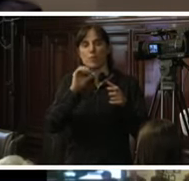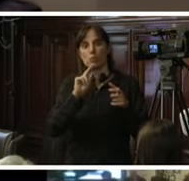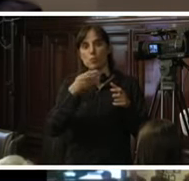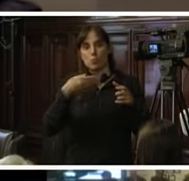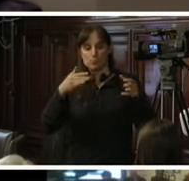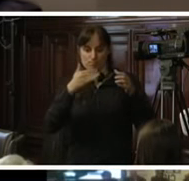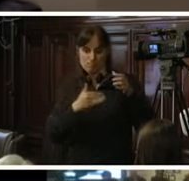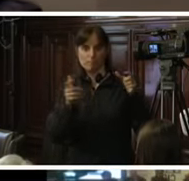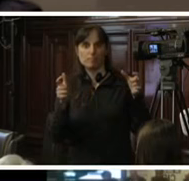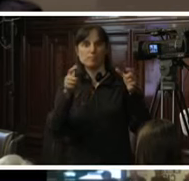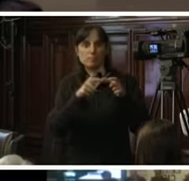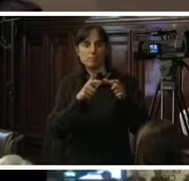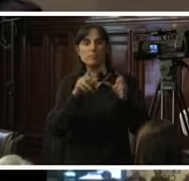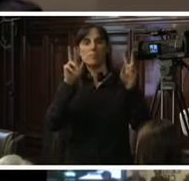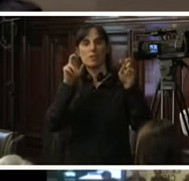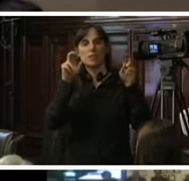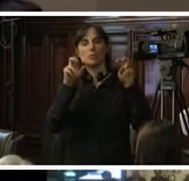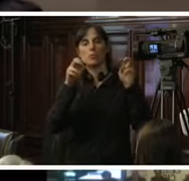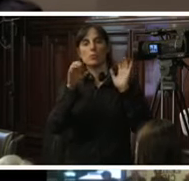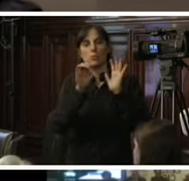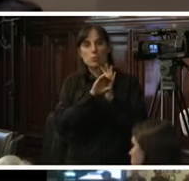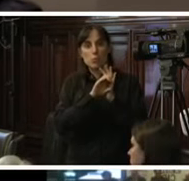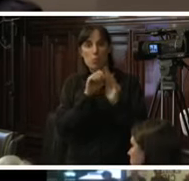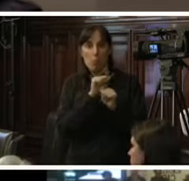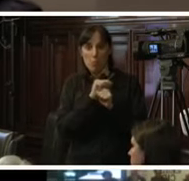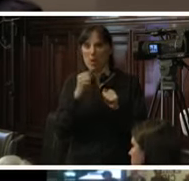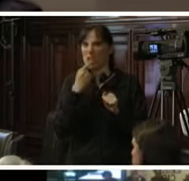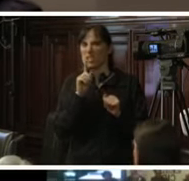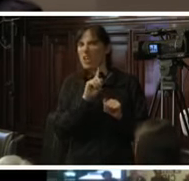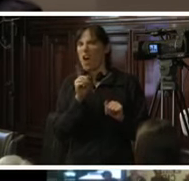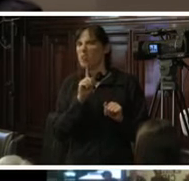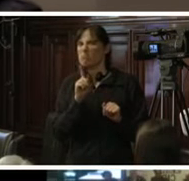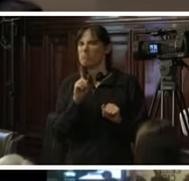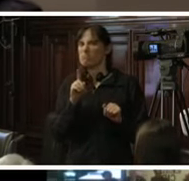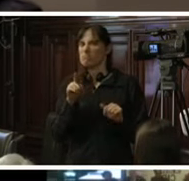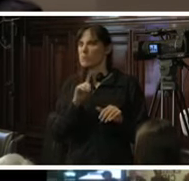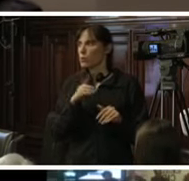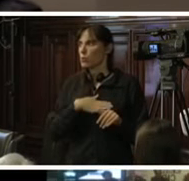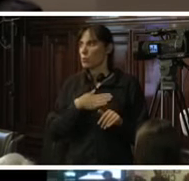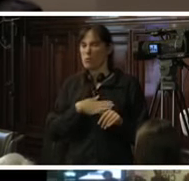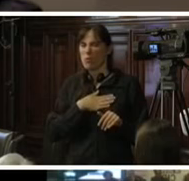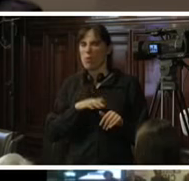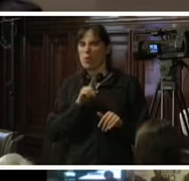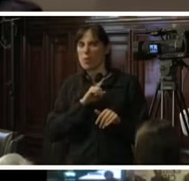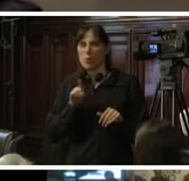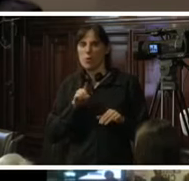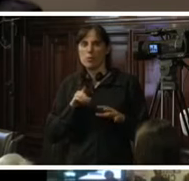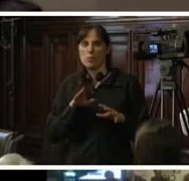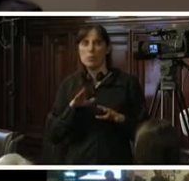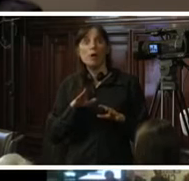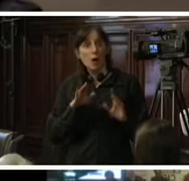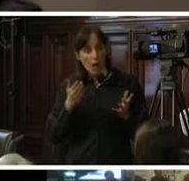y podría haber declarado que sea improcedente o inadmisible. En este caso sabemos que la ha declarado